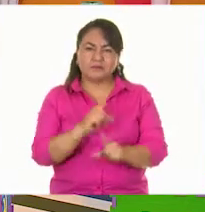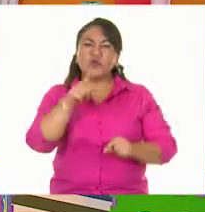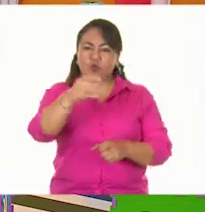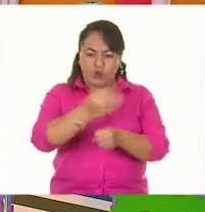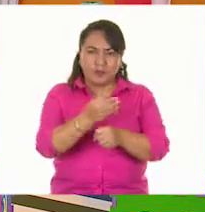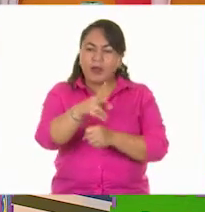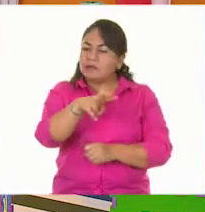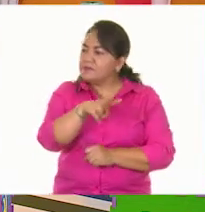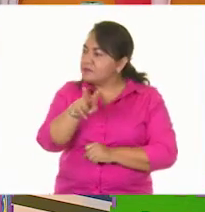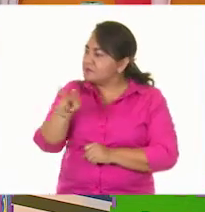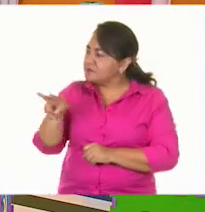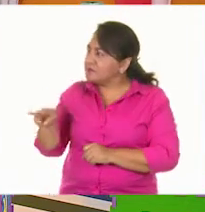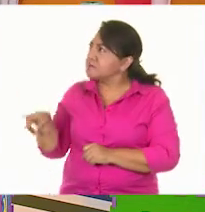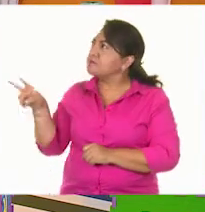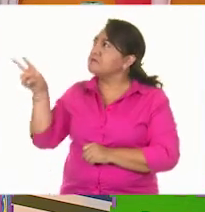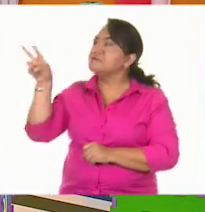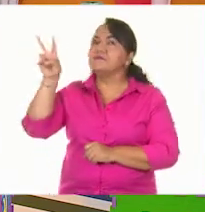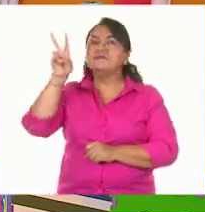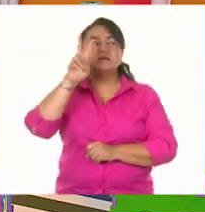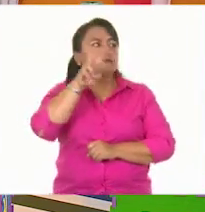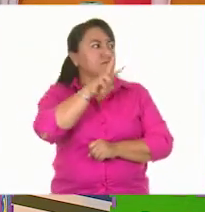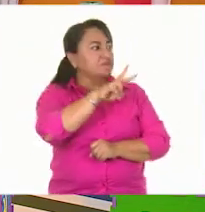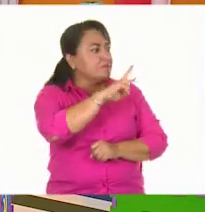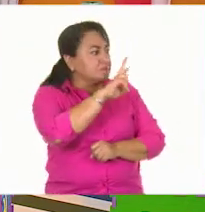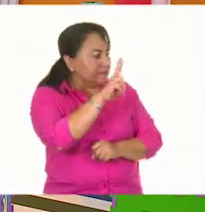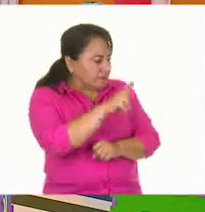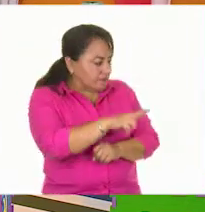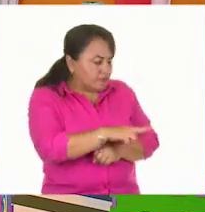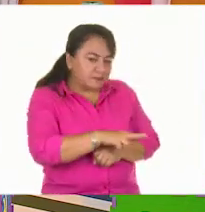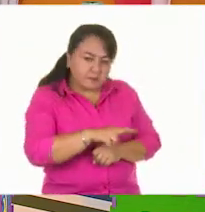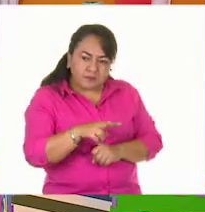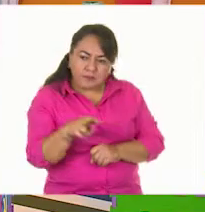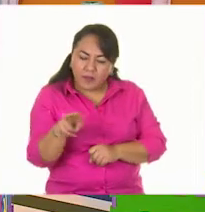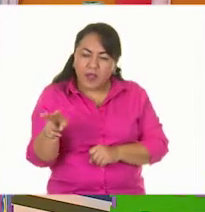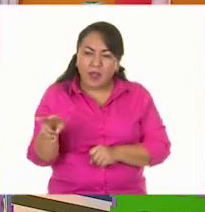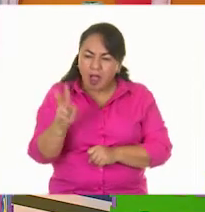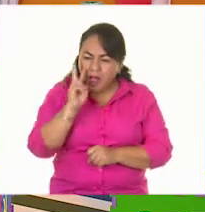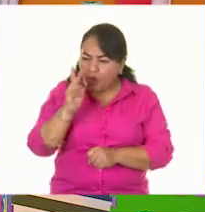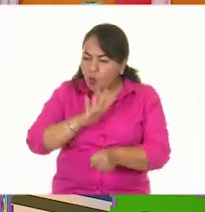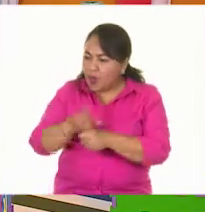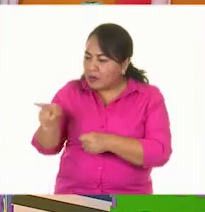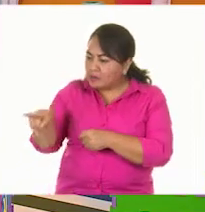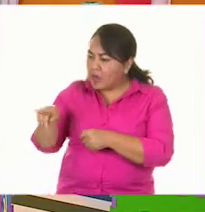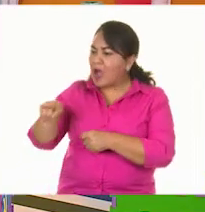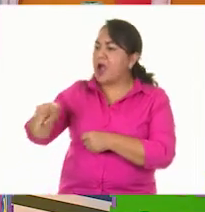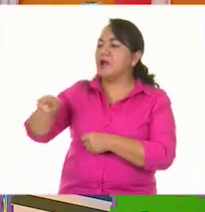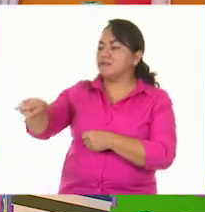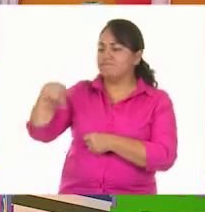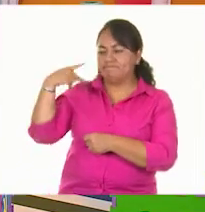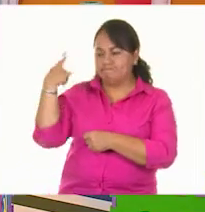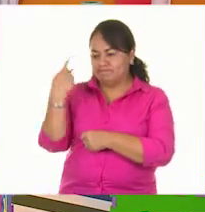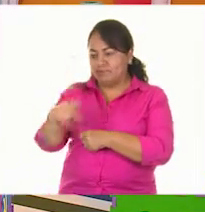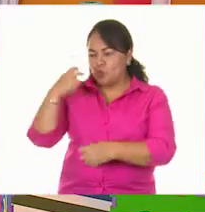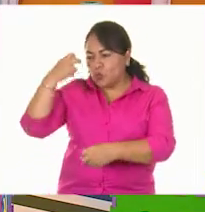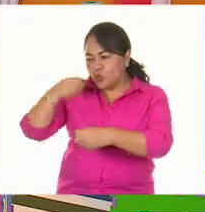observen a su alrededor y identifiquen qué son sólidos y qué son líquidos.